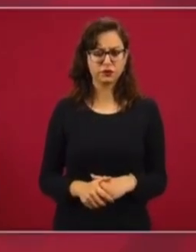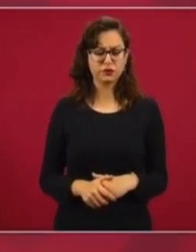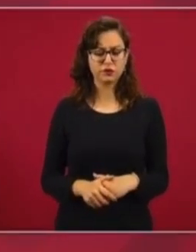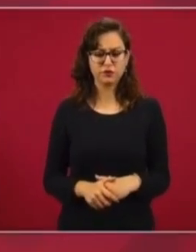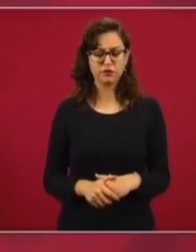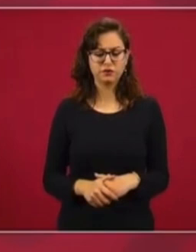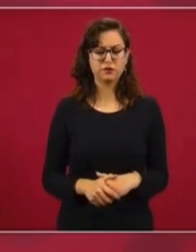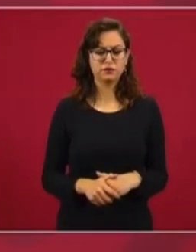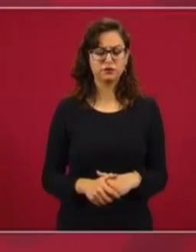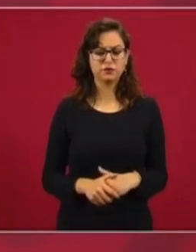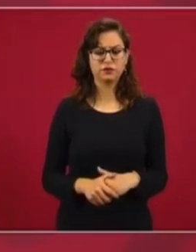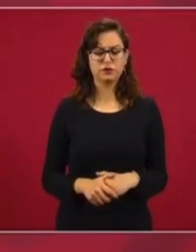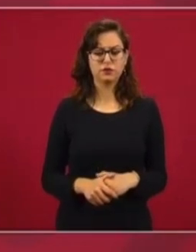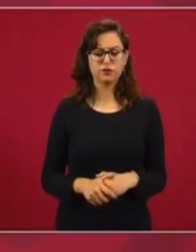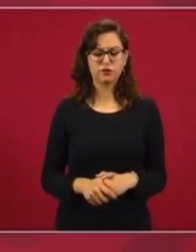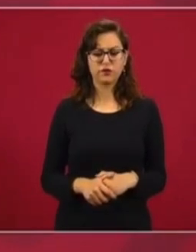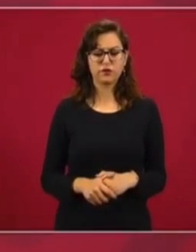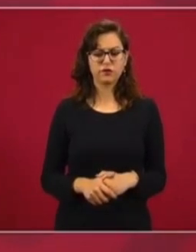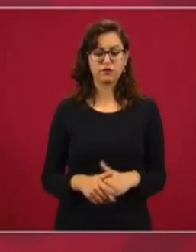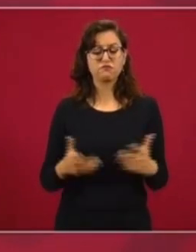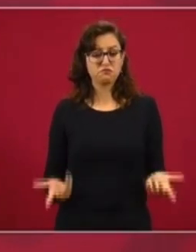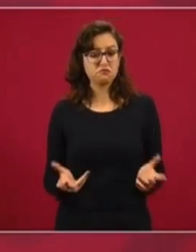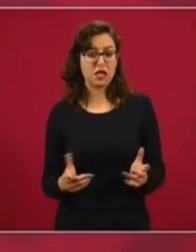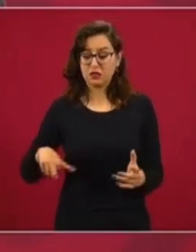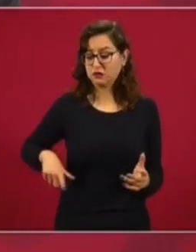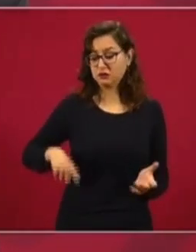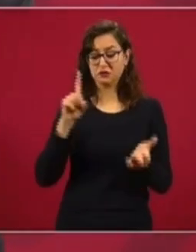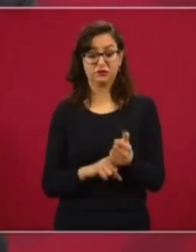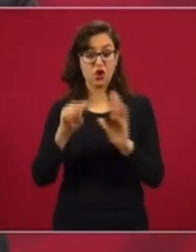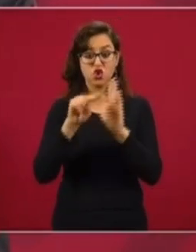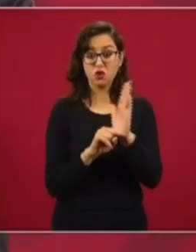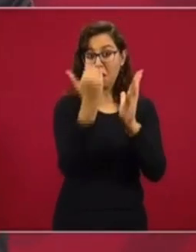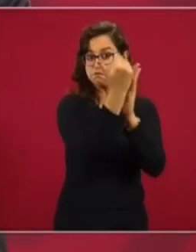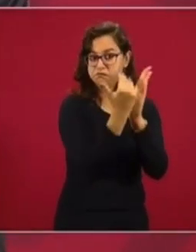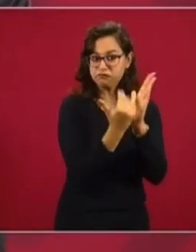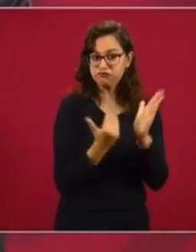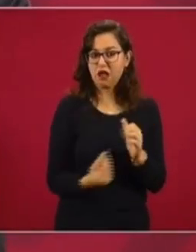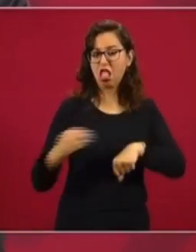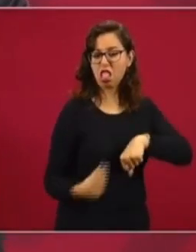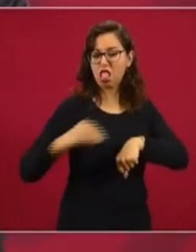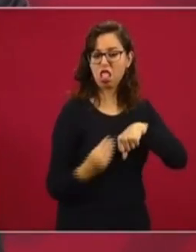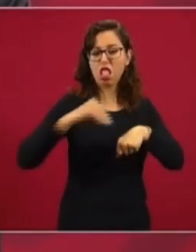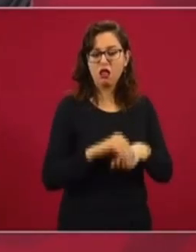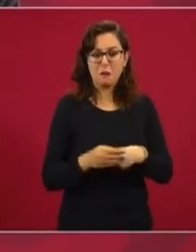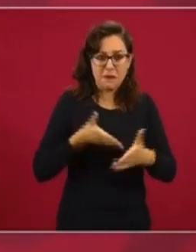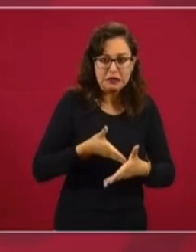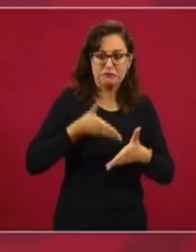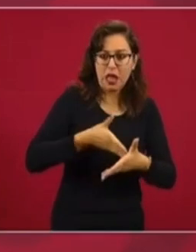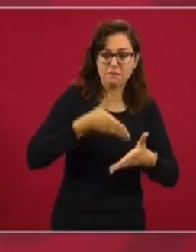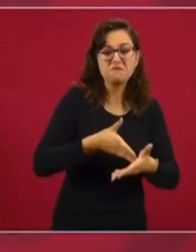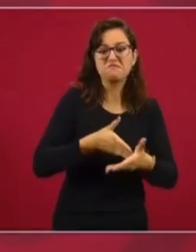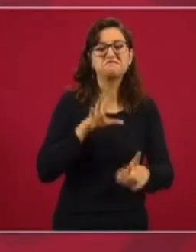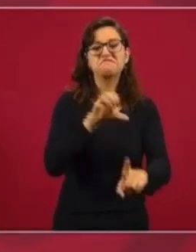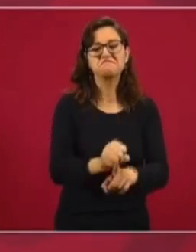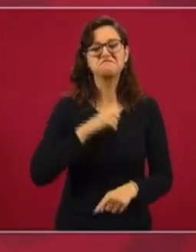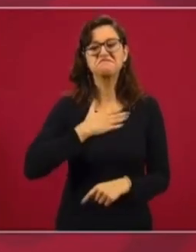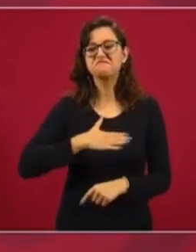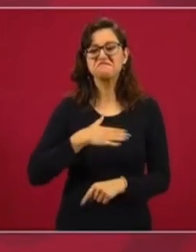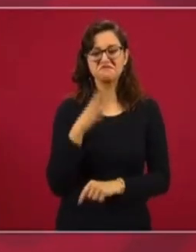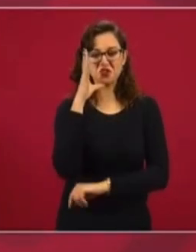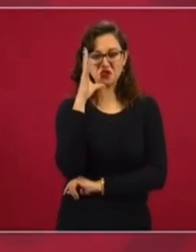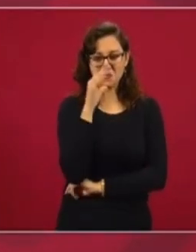de normas que impiden avanzar para hacer justicia. Imagínense qué